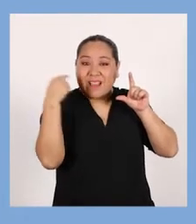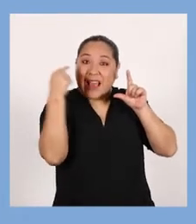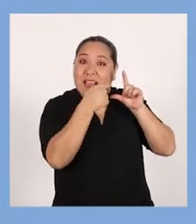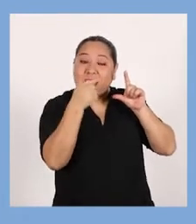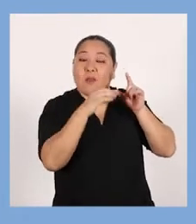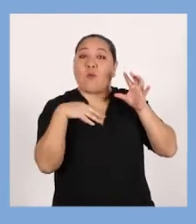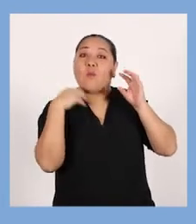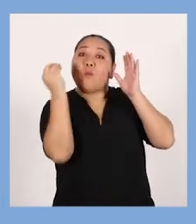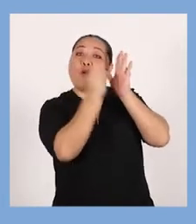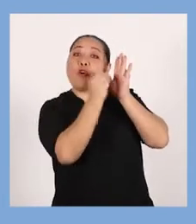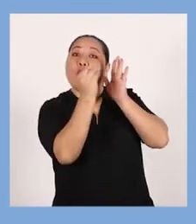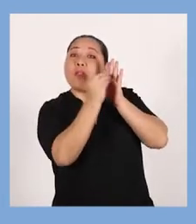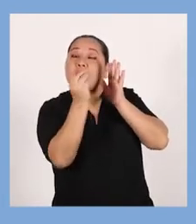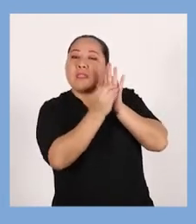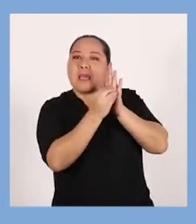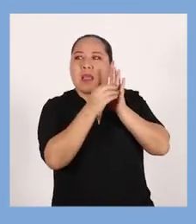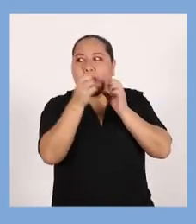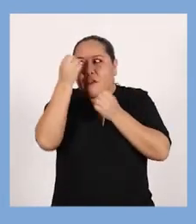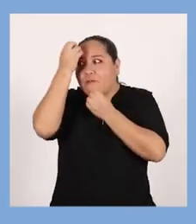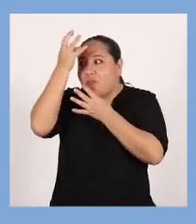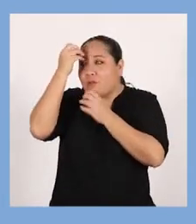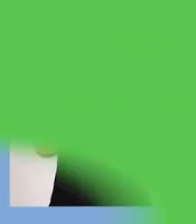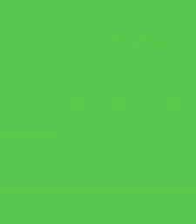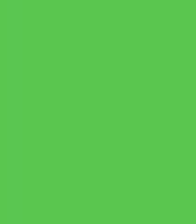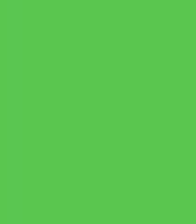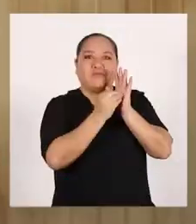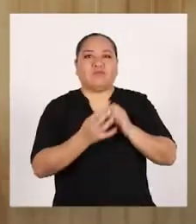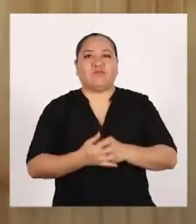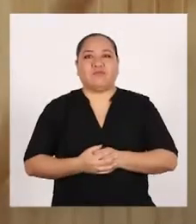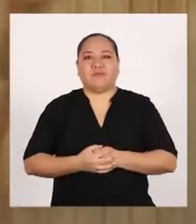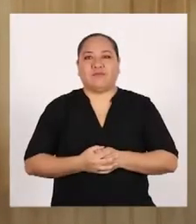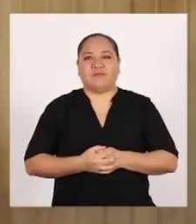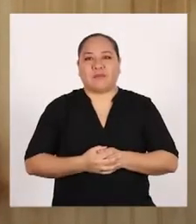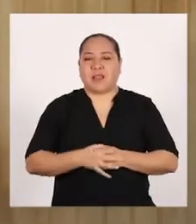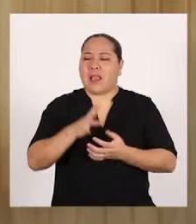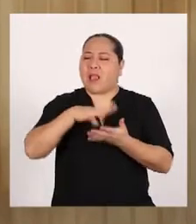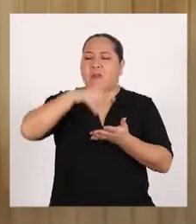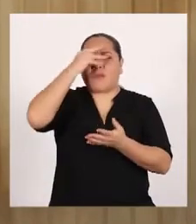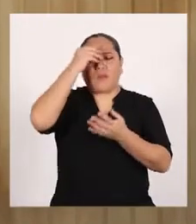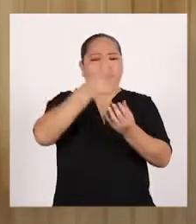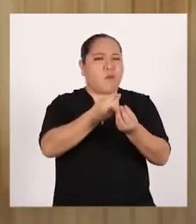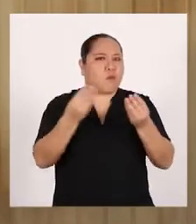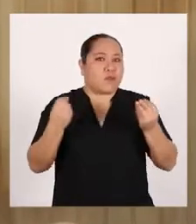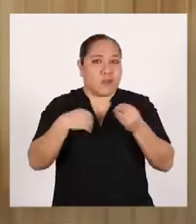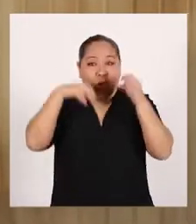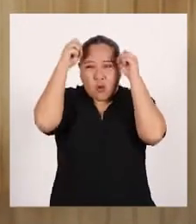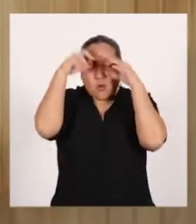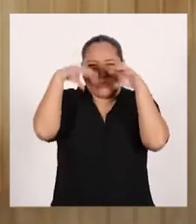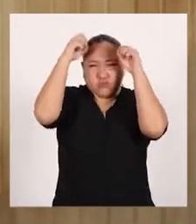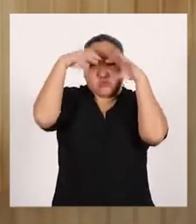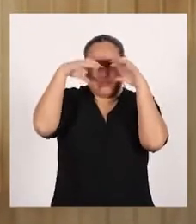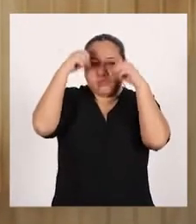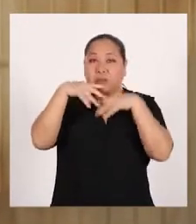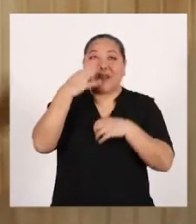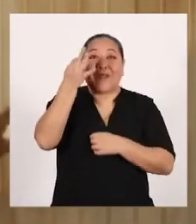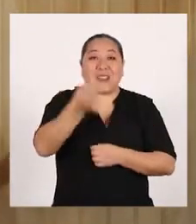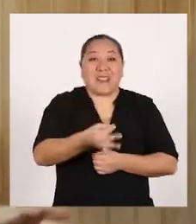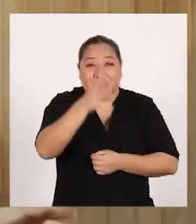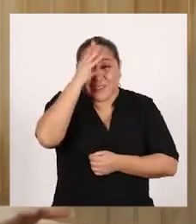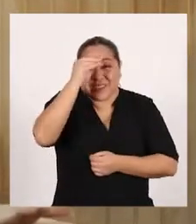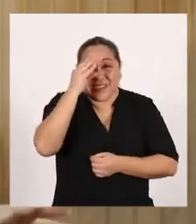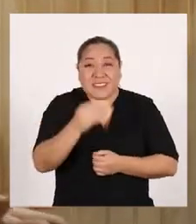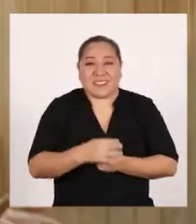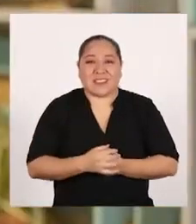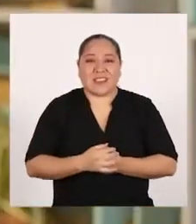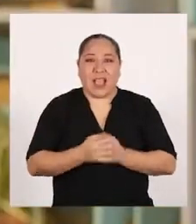Aquí podremos colocar cada dato que encontremos. Hemos aprendido muchísimo sobre las lluvias. ¿No, chicas y